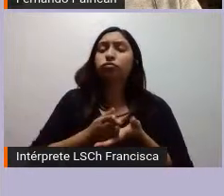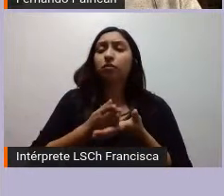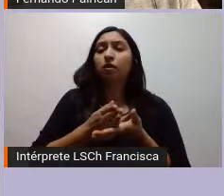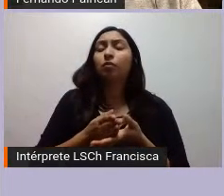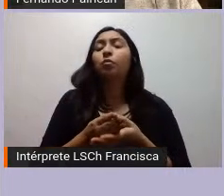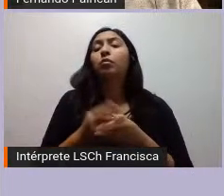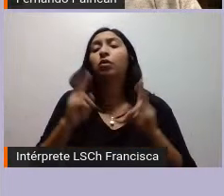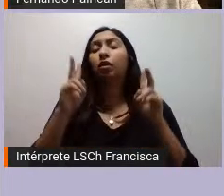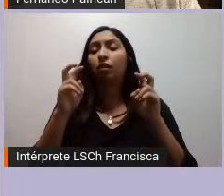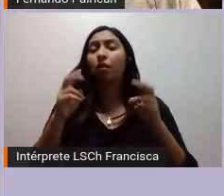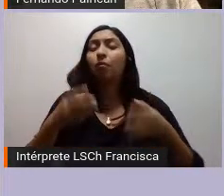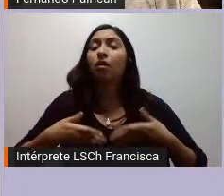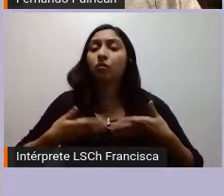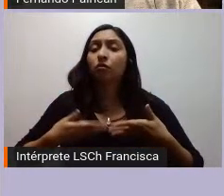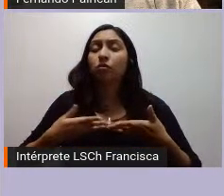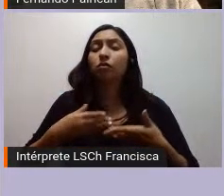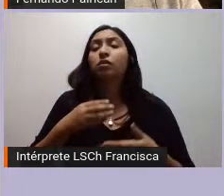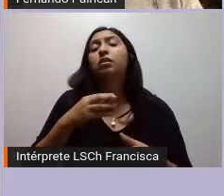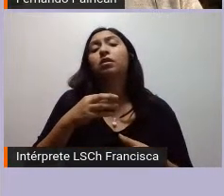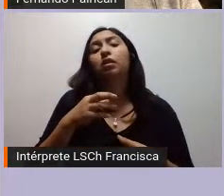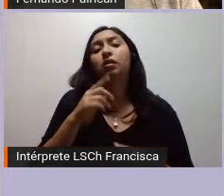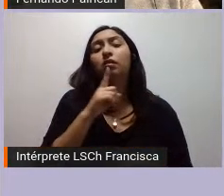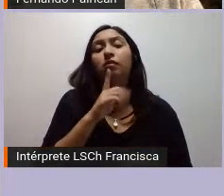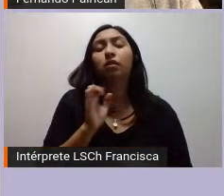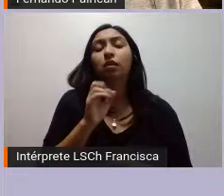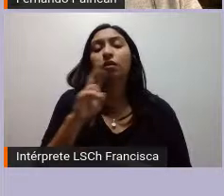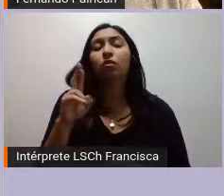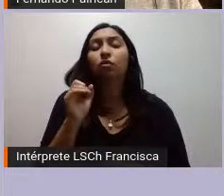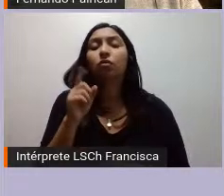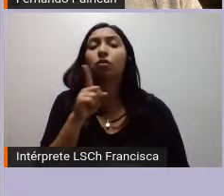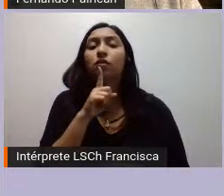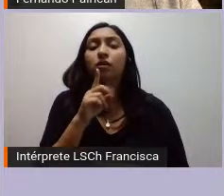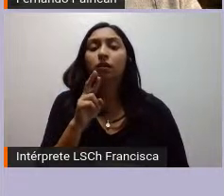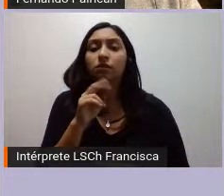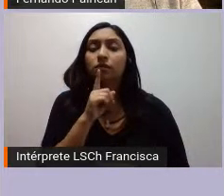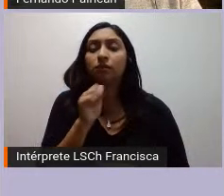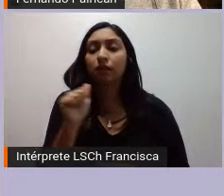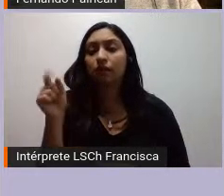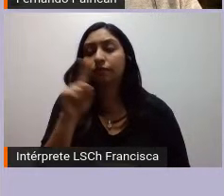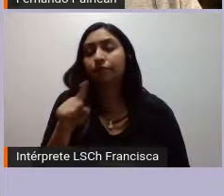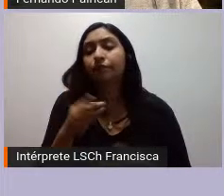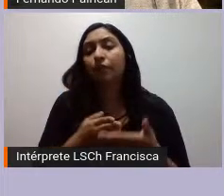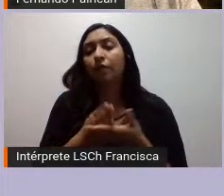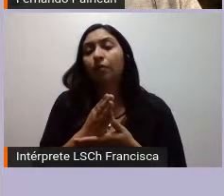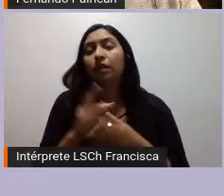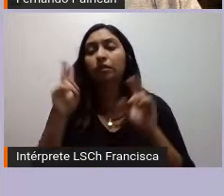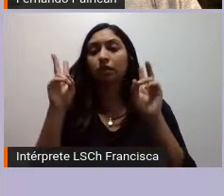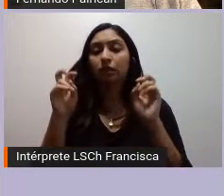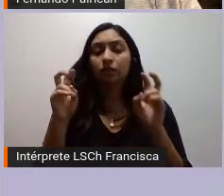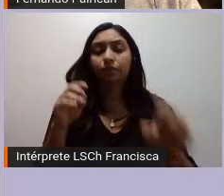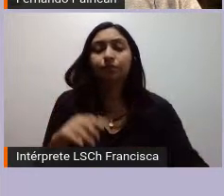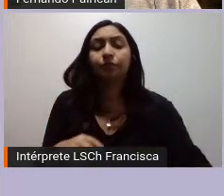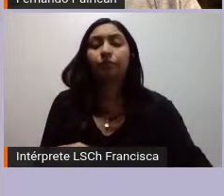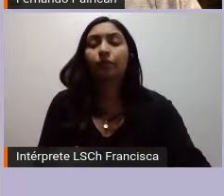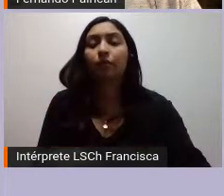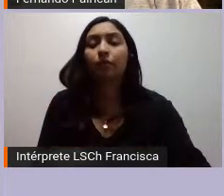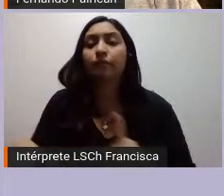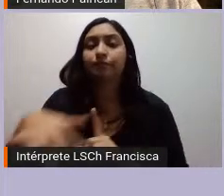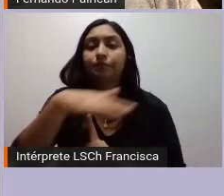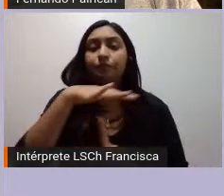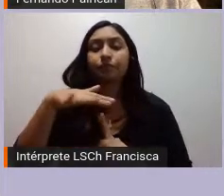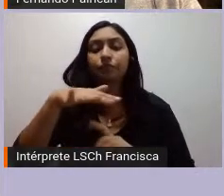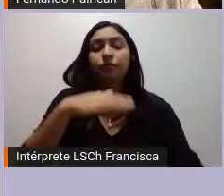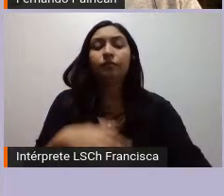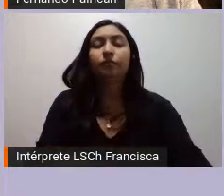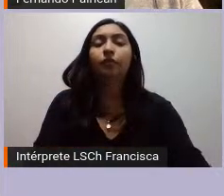inicia un proceso de criminalización del movimiento mapuche. En ese contexto el gobierno también de Ricardo Lago plantea la idea de